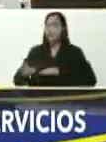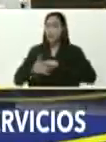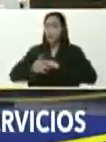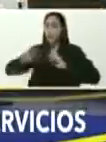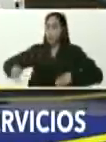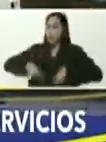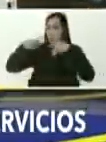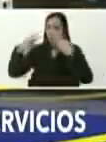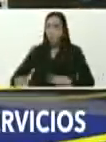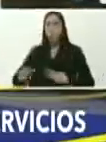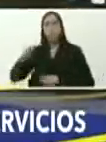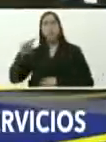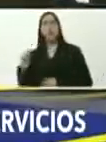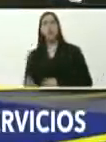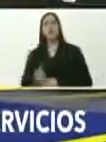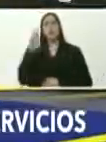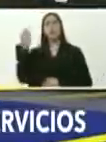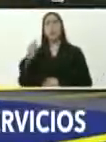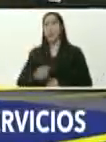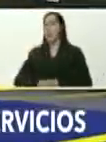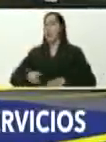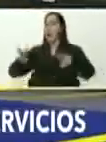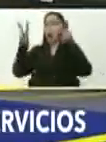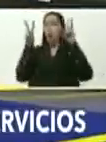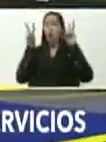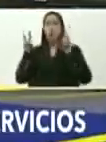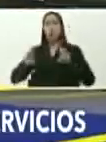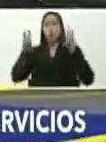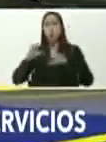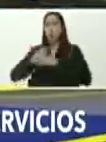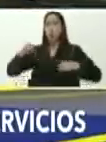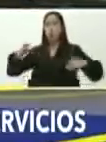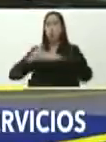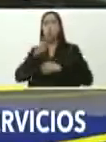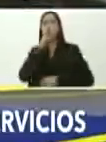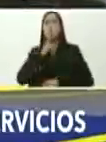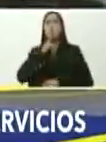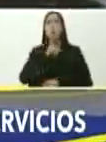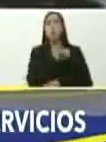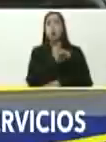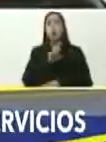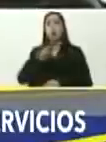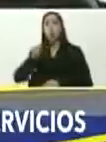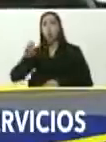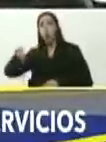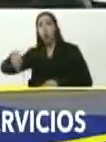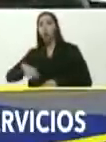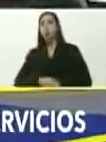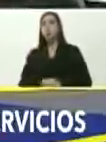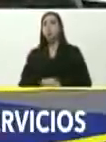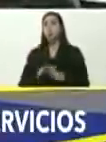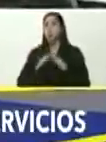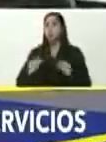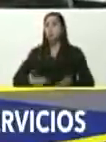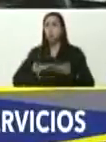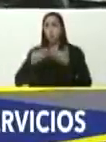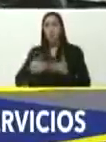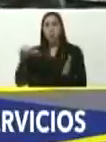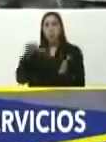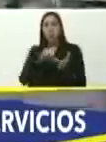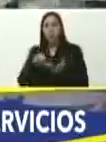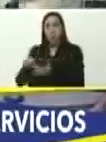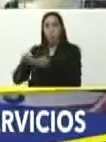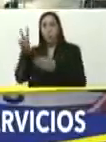Pepito, de paquete, autobuses de paquete, directamente a todas las ciudades del país,